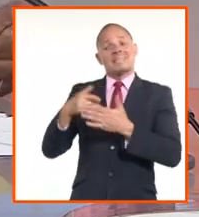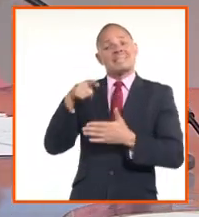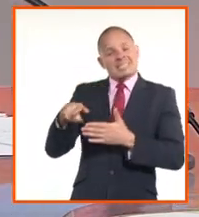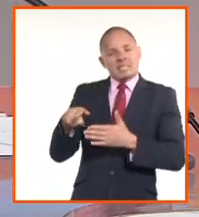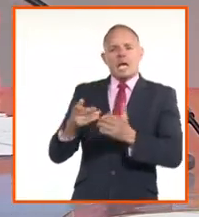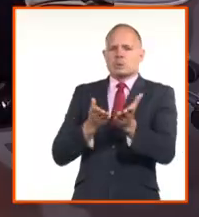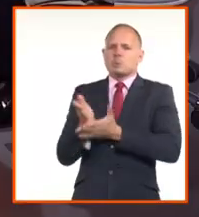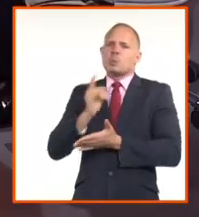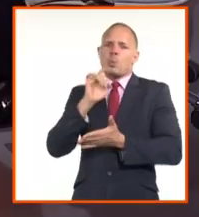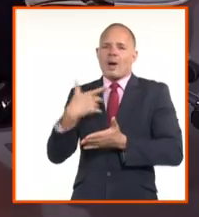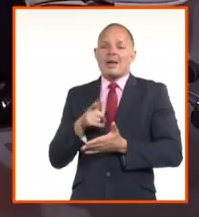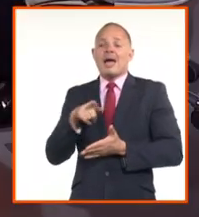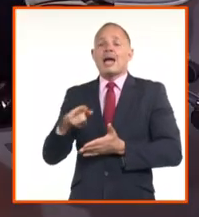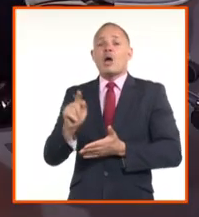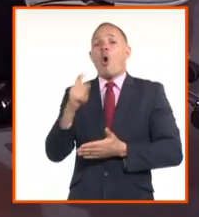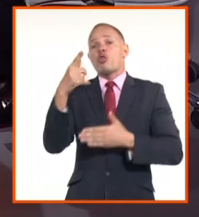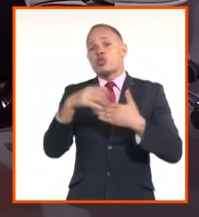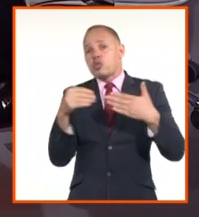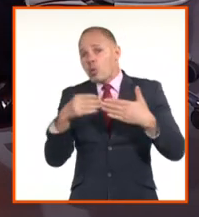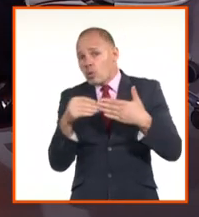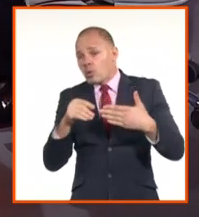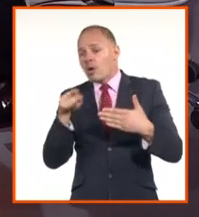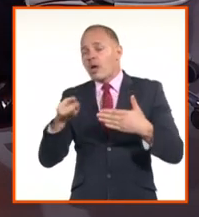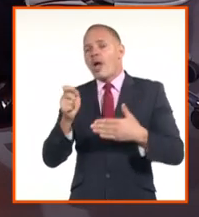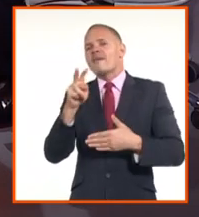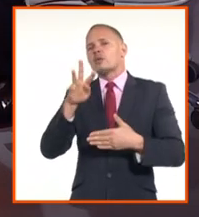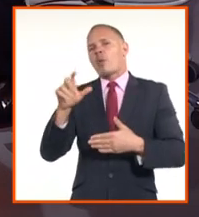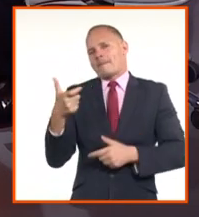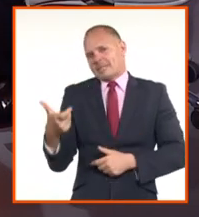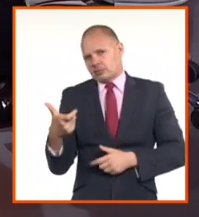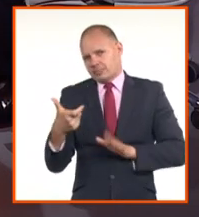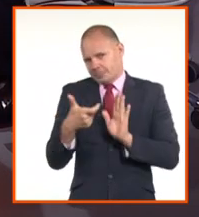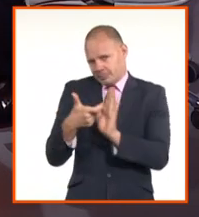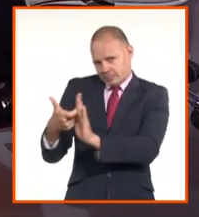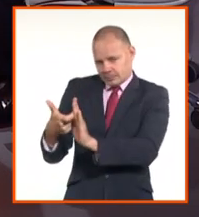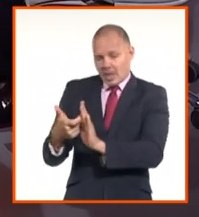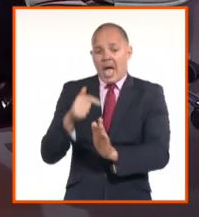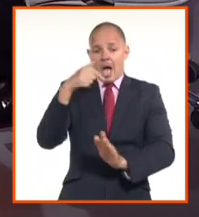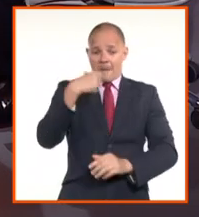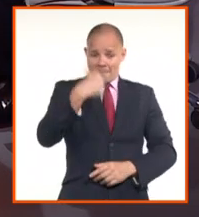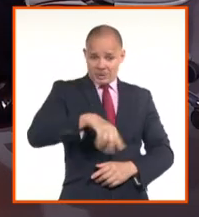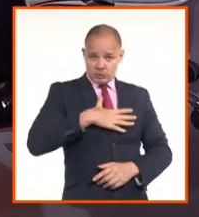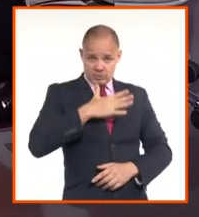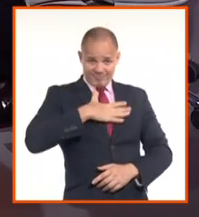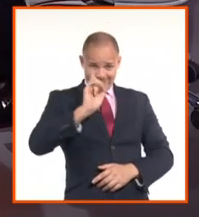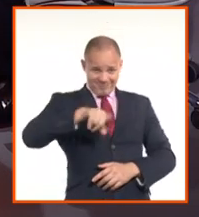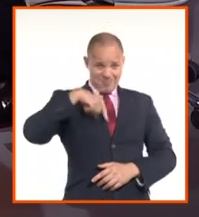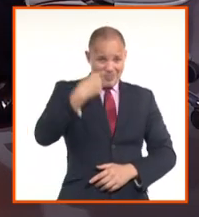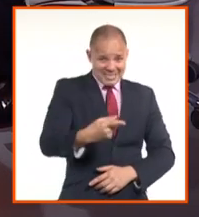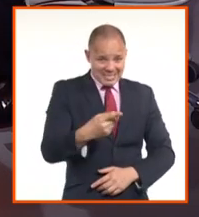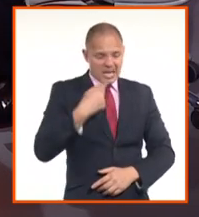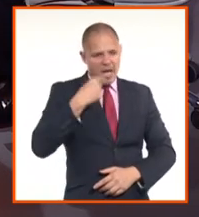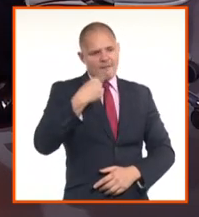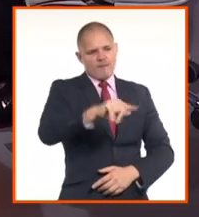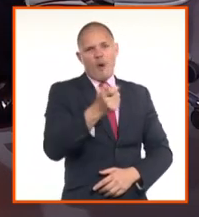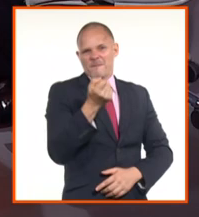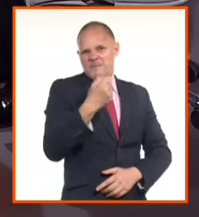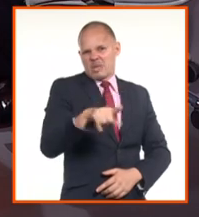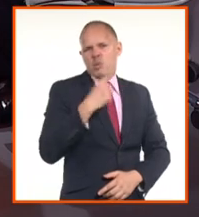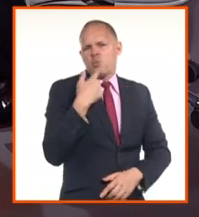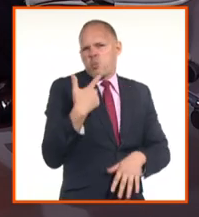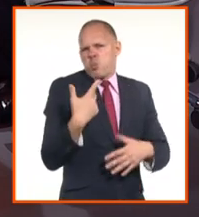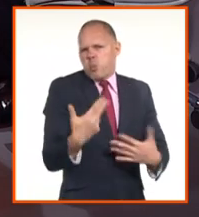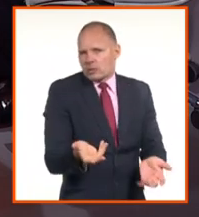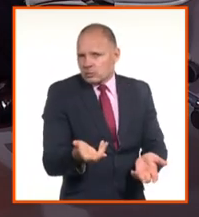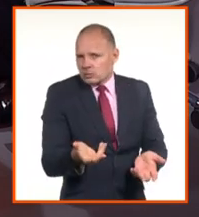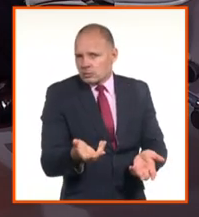para este mercado cambiando. Para este primer momento. Y esta tasa, Ministra, que sería con la que se abriría mañana las